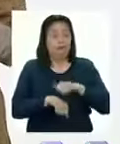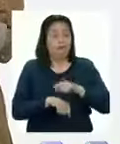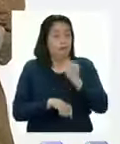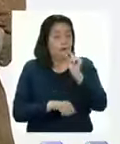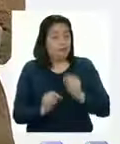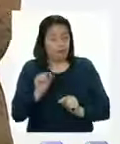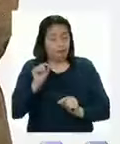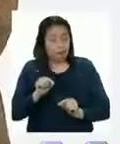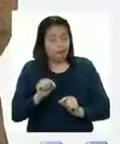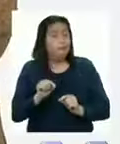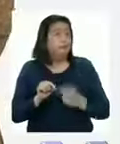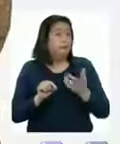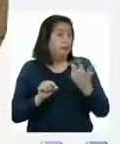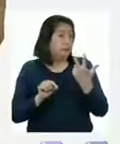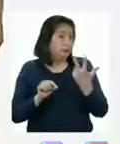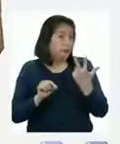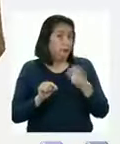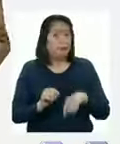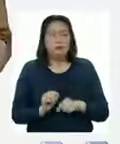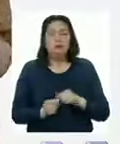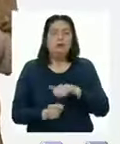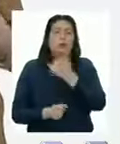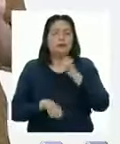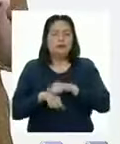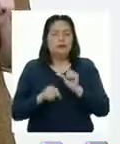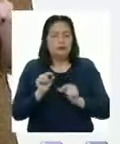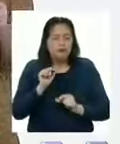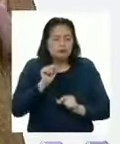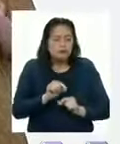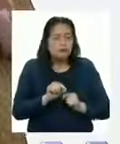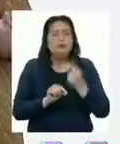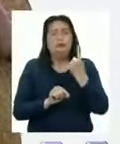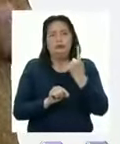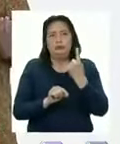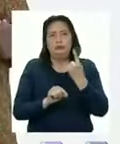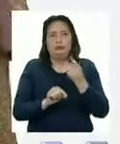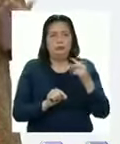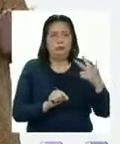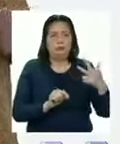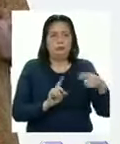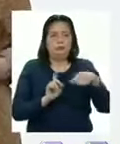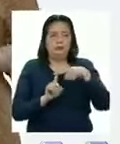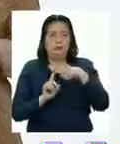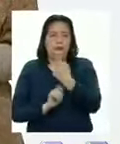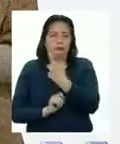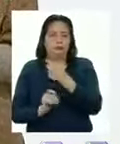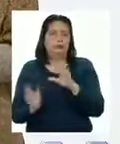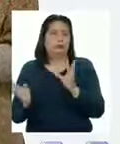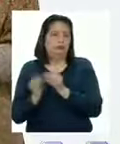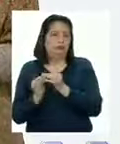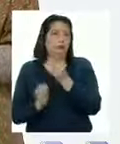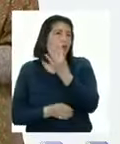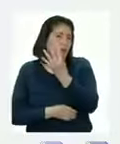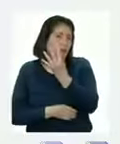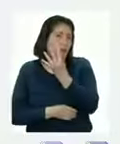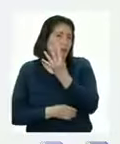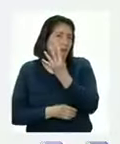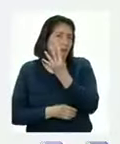una piedrita en el casillero con tres puntos Y otra en el casillero con un punto Porque tres más uno es igual a cuatro Así